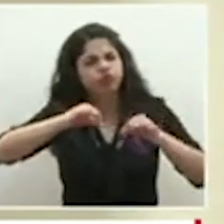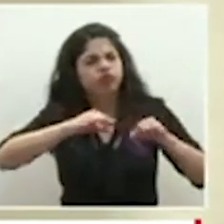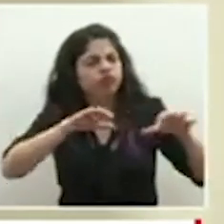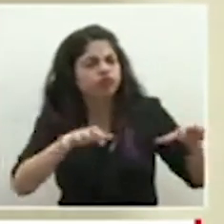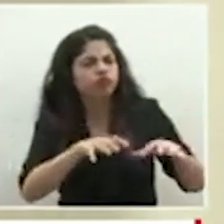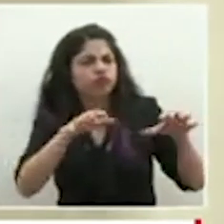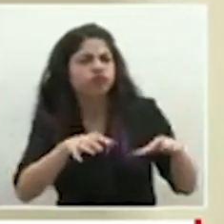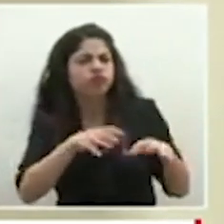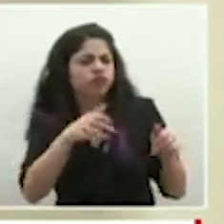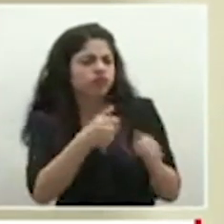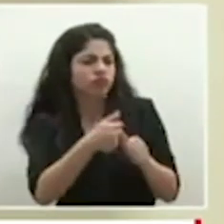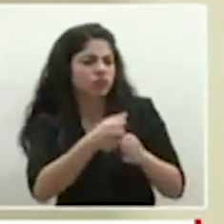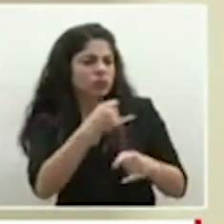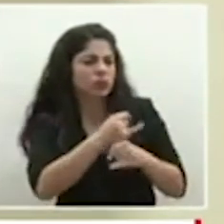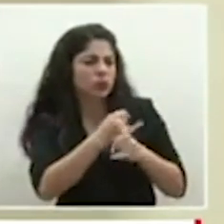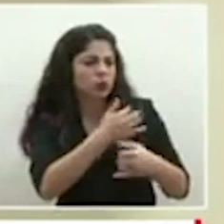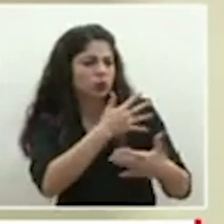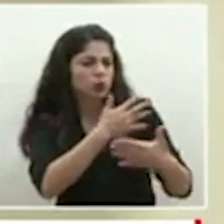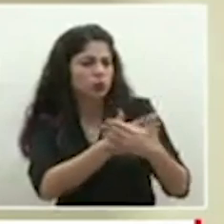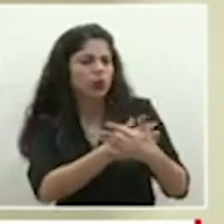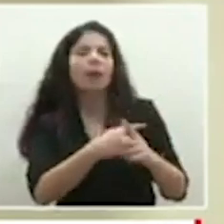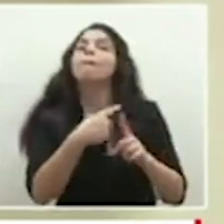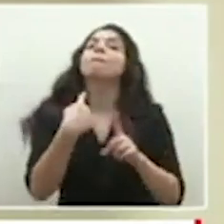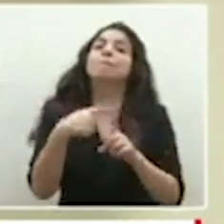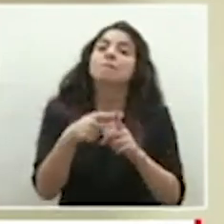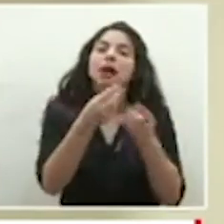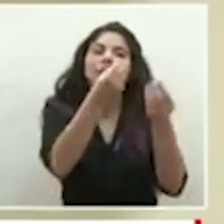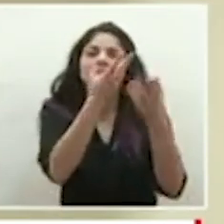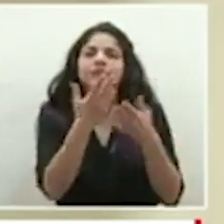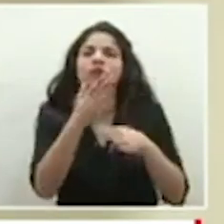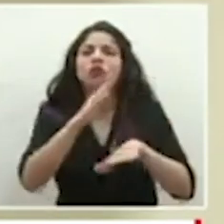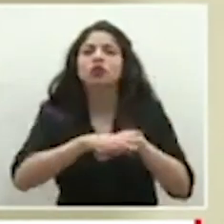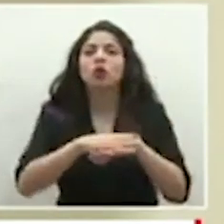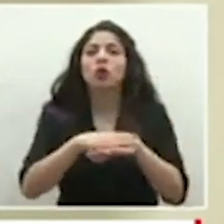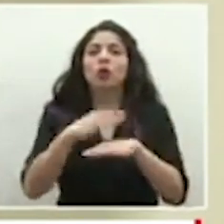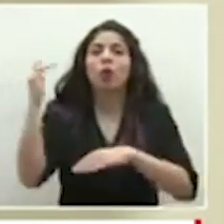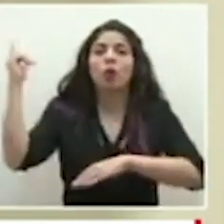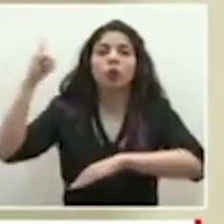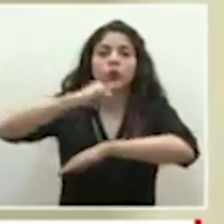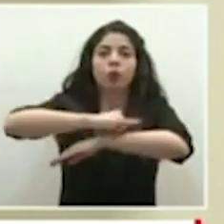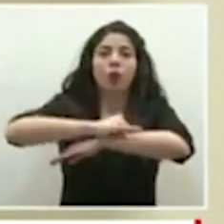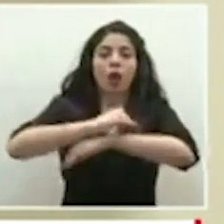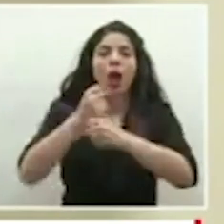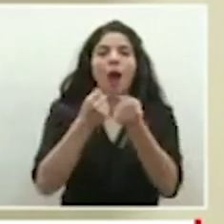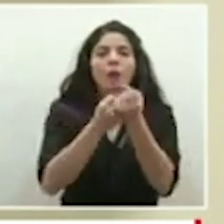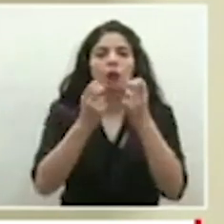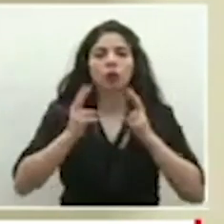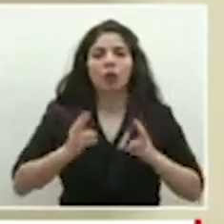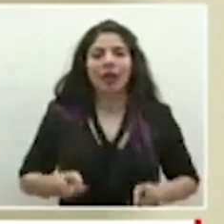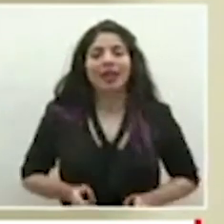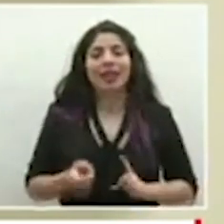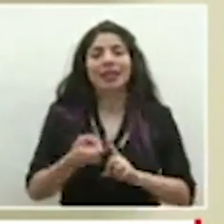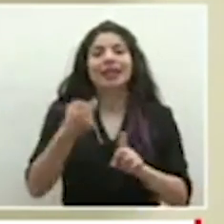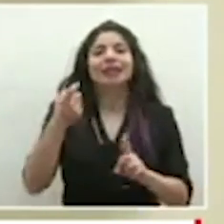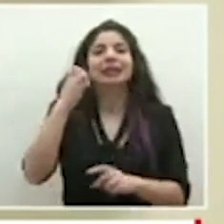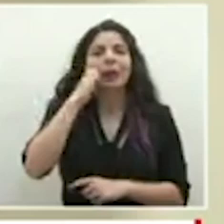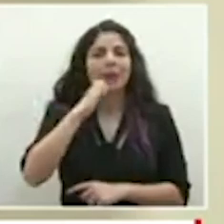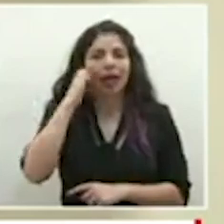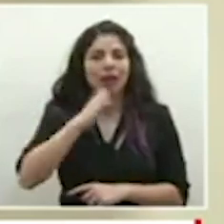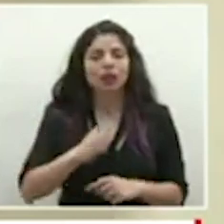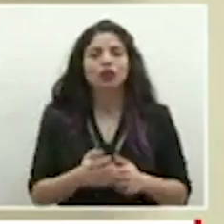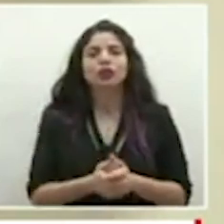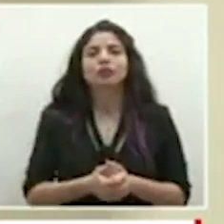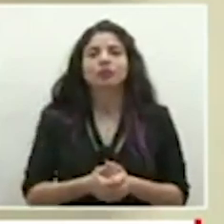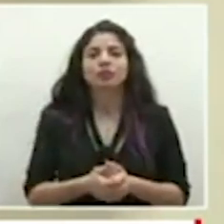acciones de la institución y también nos comunicará sobre la llegada del vuelo humanitario proveniente de Emiratos Árabes